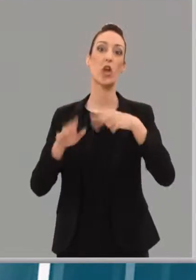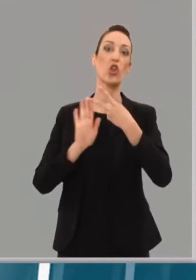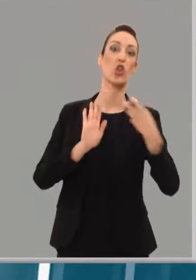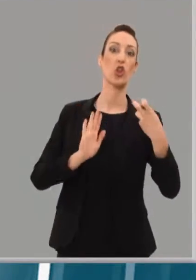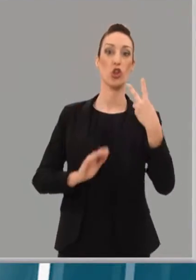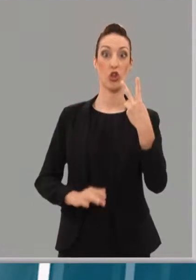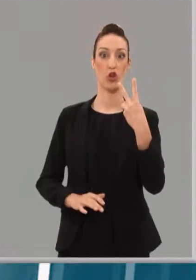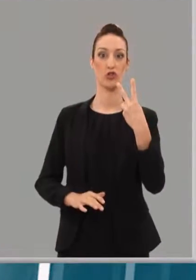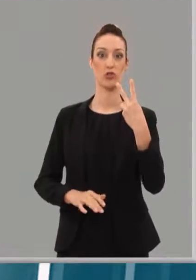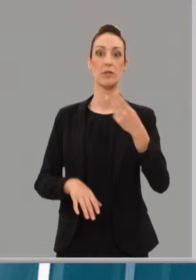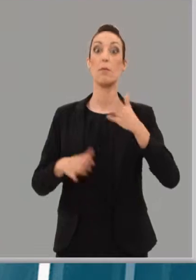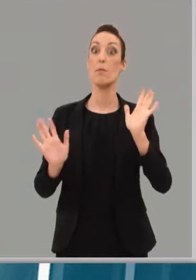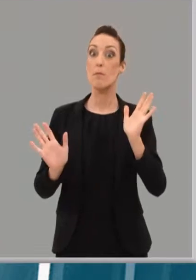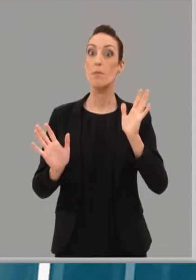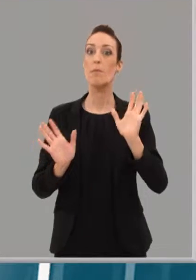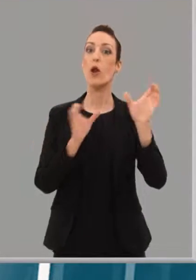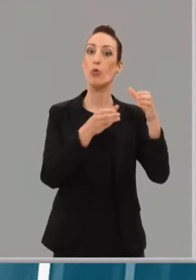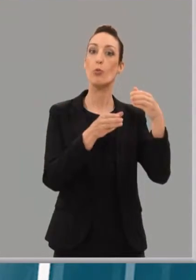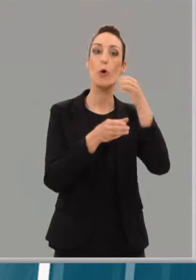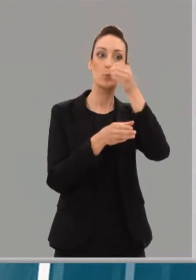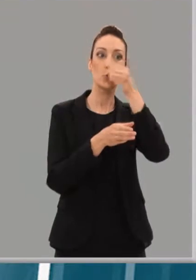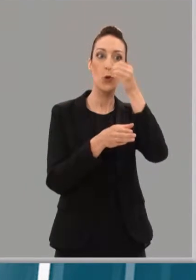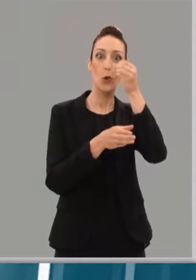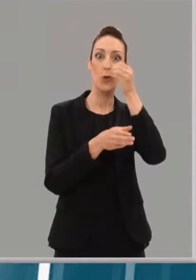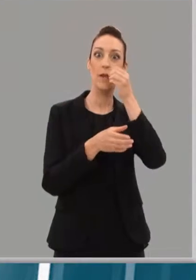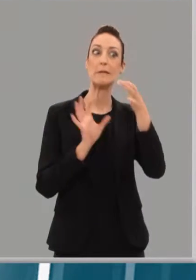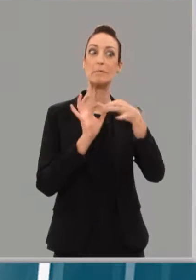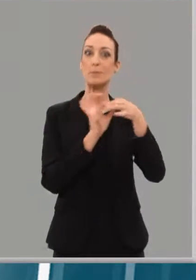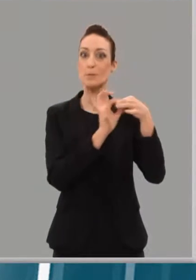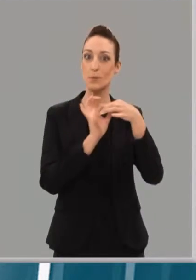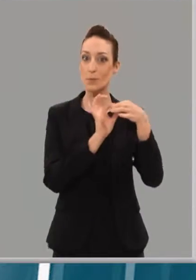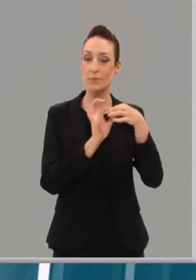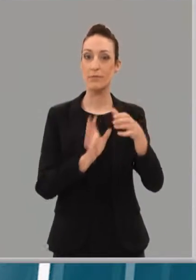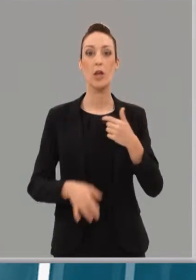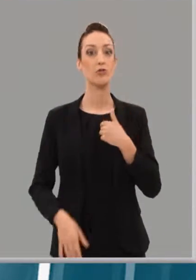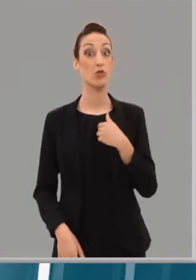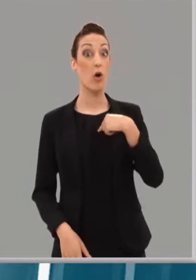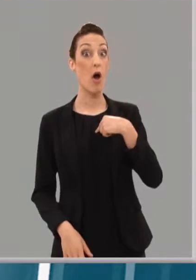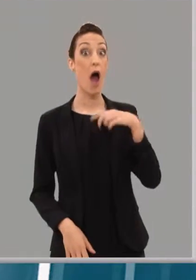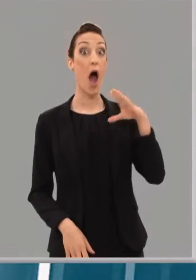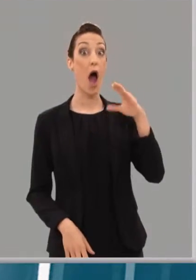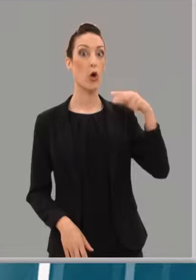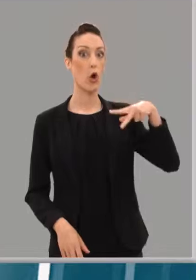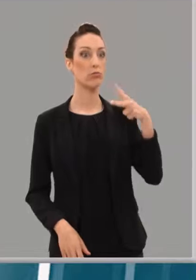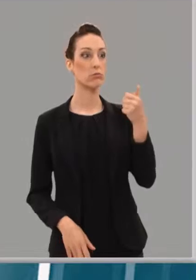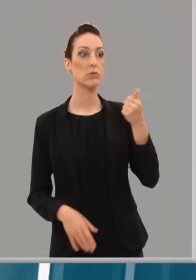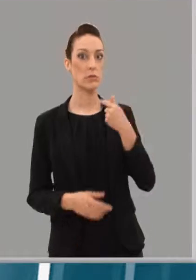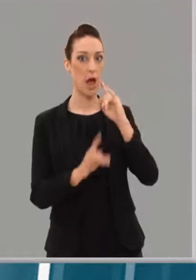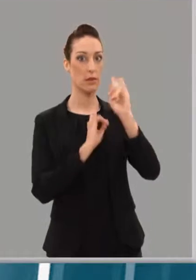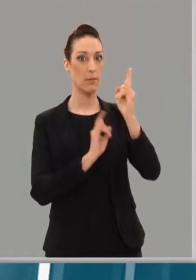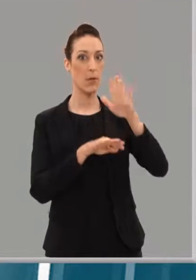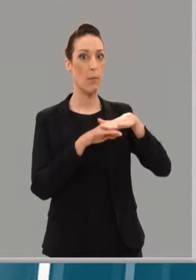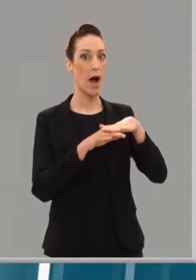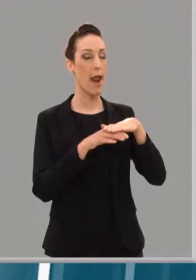convierten en llaves y pactan con el Partido Socialista. He llamado a Concha Andreu para felicitarla, para felicitar al PSOE